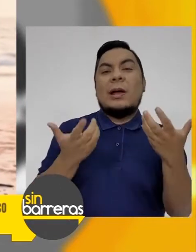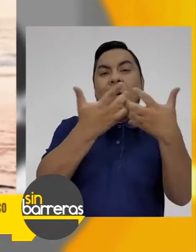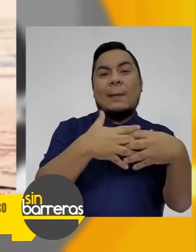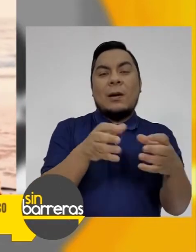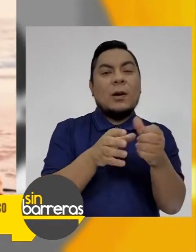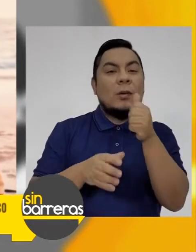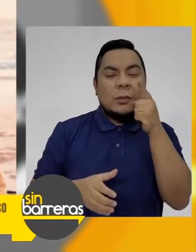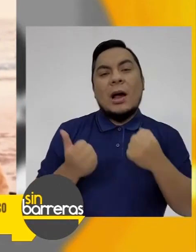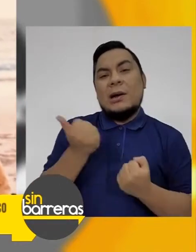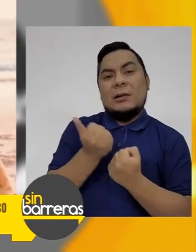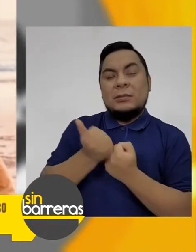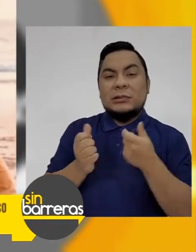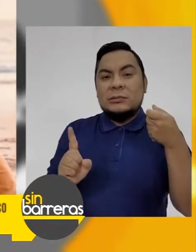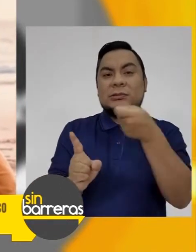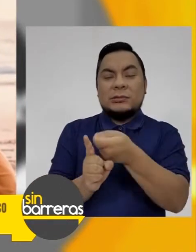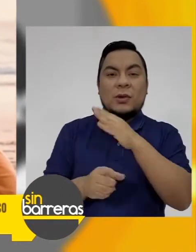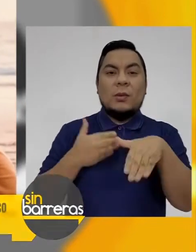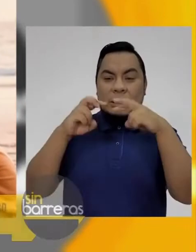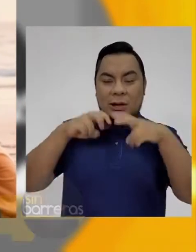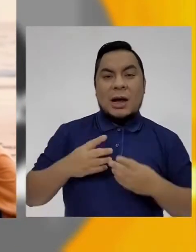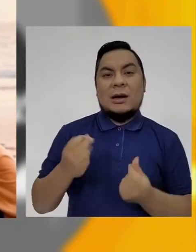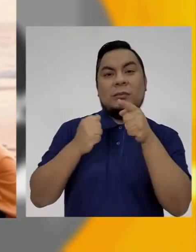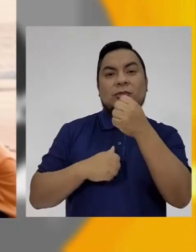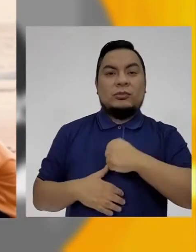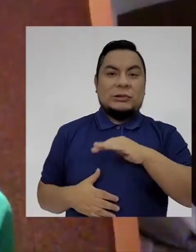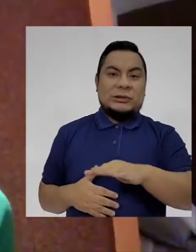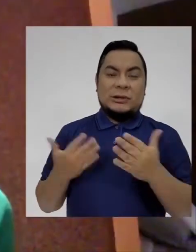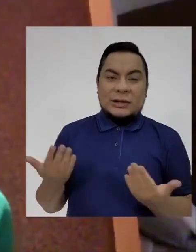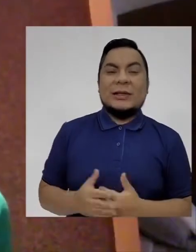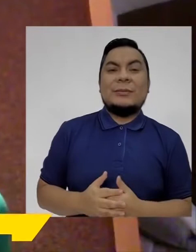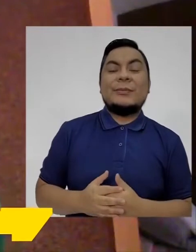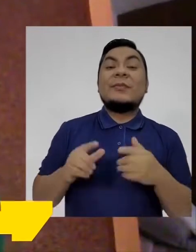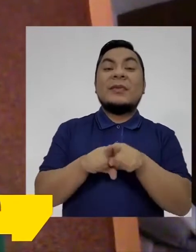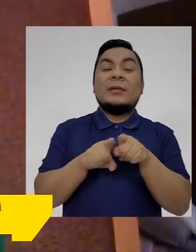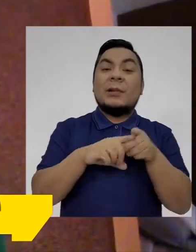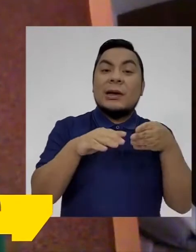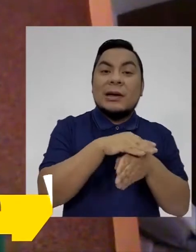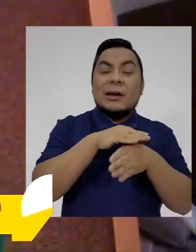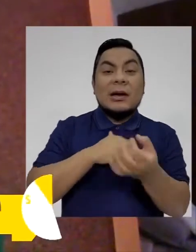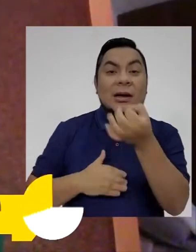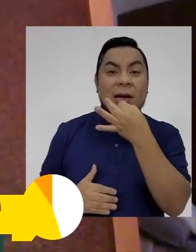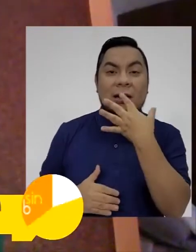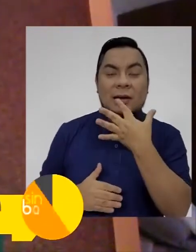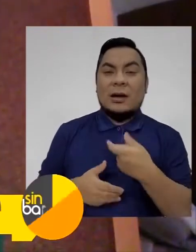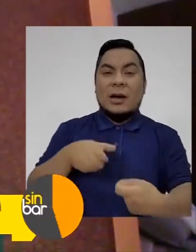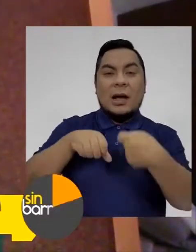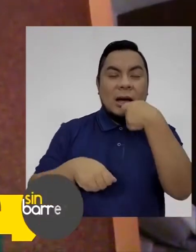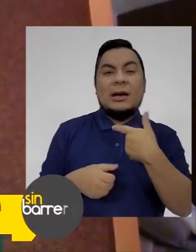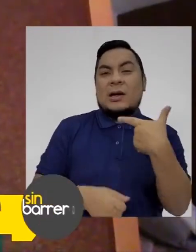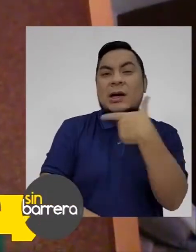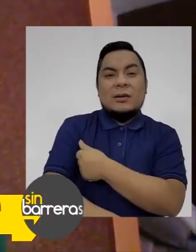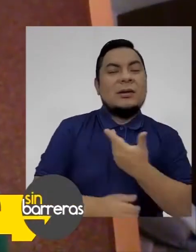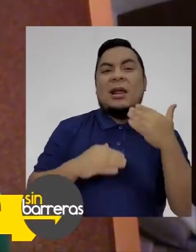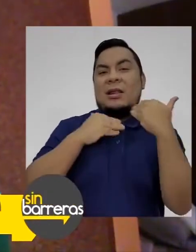entidad sin fines de lucro para que puedan lograr el diagnóstico completo de sus niños. Y también el acceso a medicamentos es muy